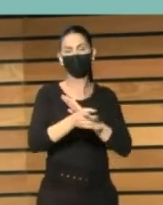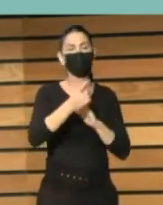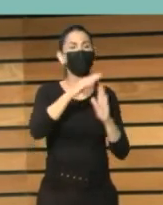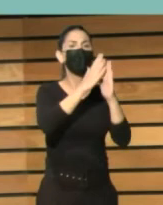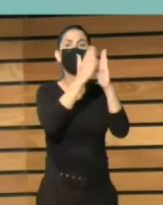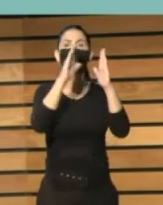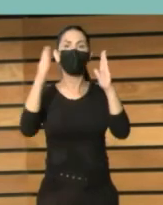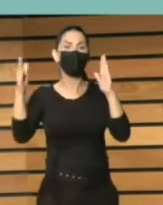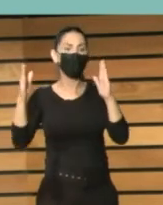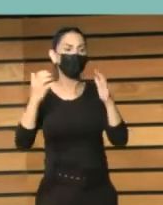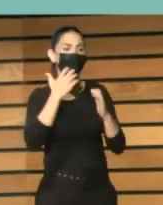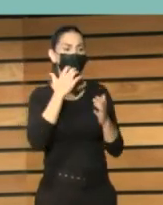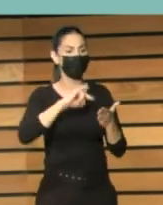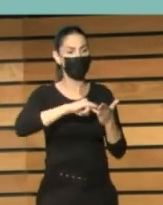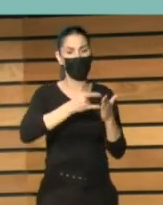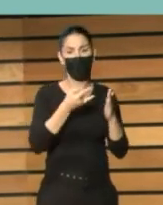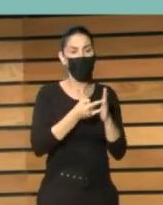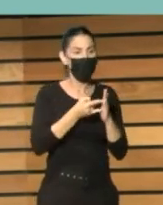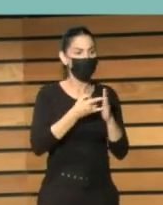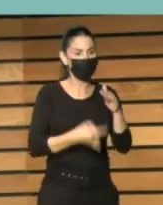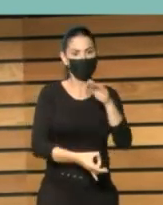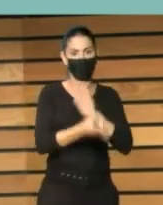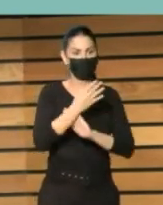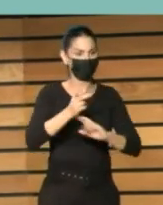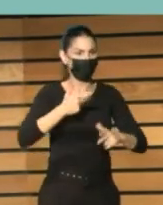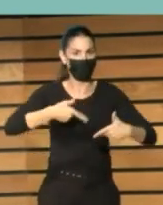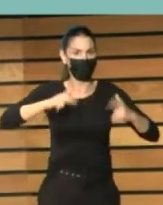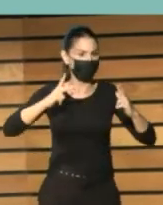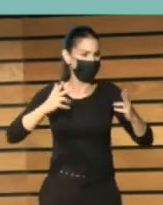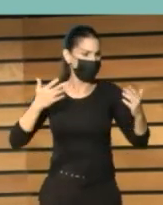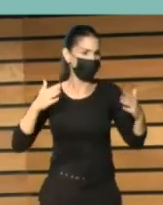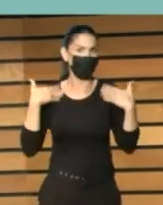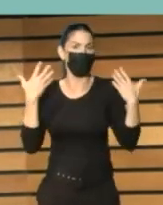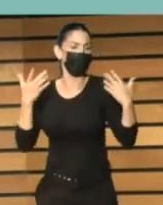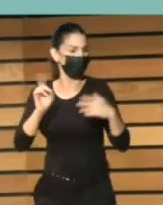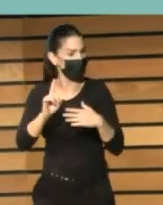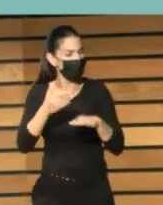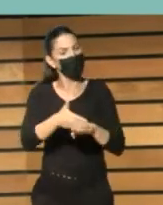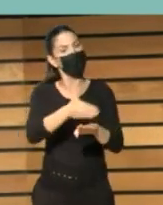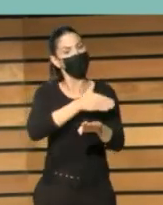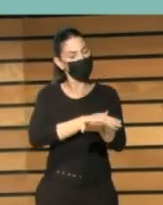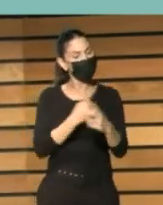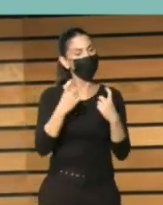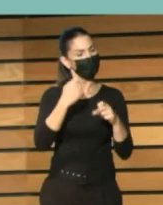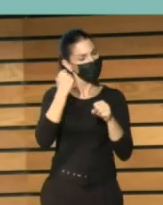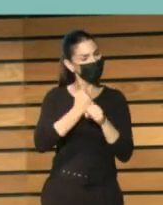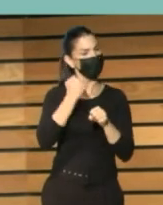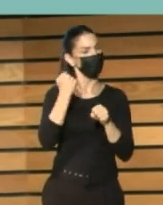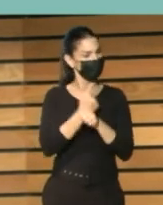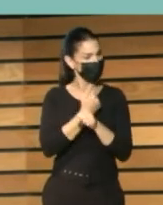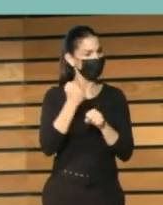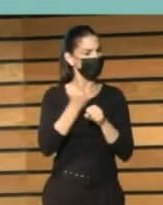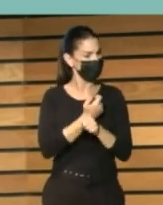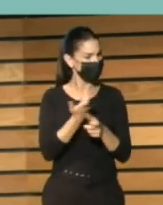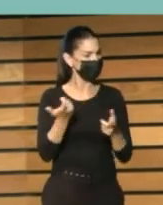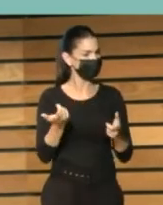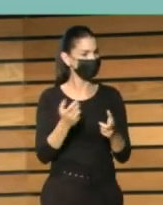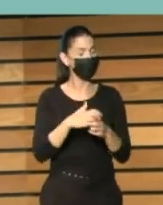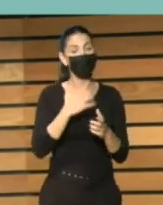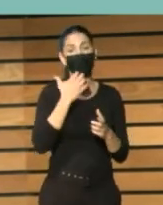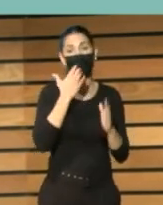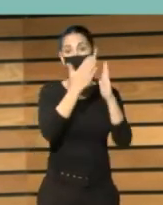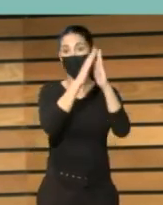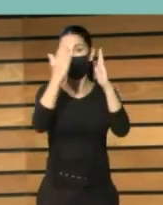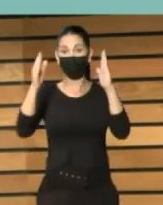comenzar estos proyectos sin un poquito de formación. Este documento puede servir para que las bibliotecas que no tengan muchos